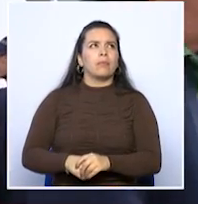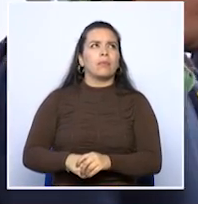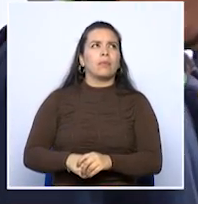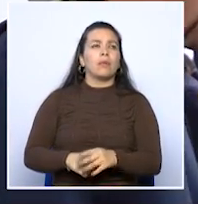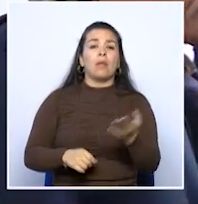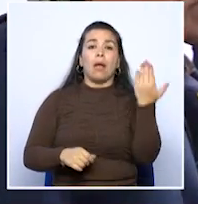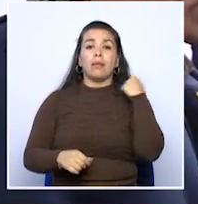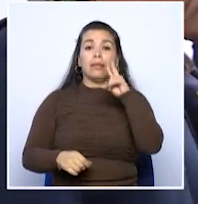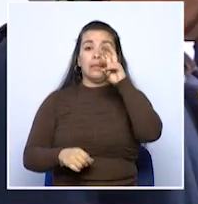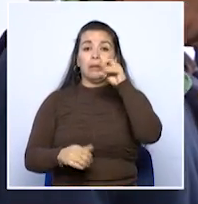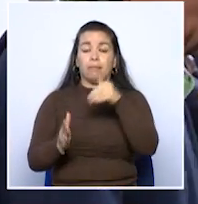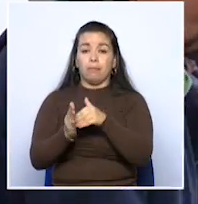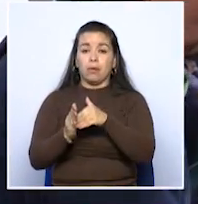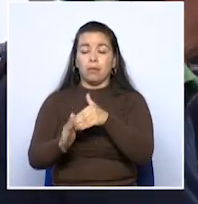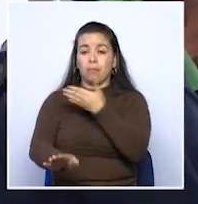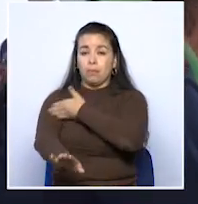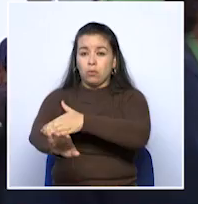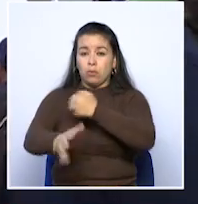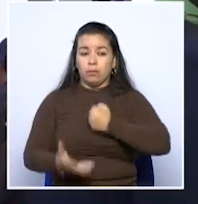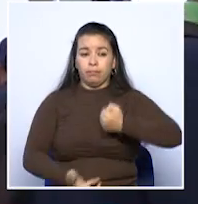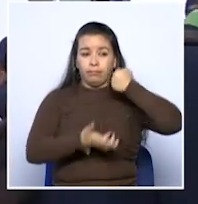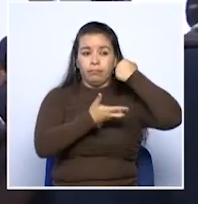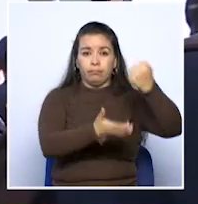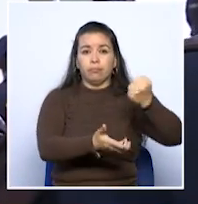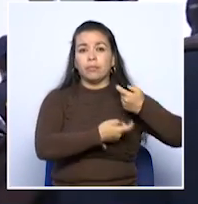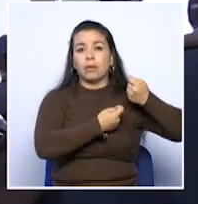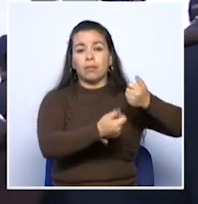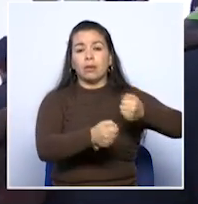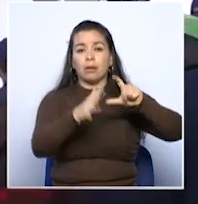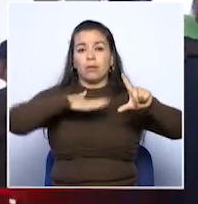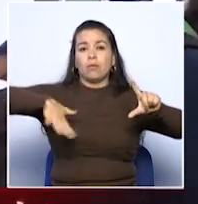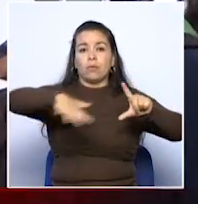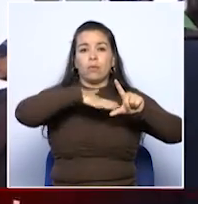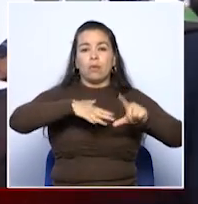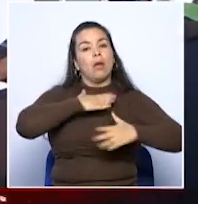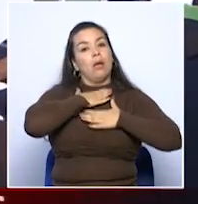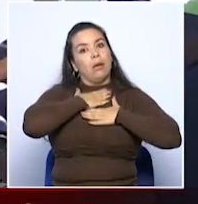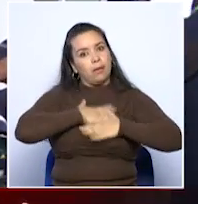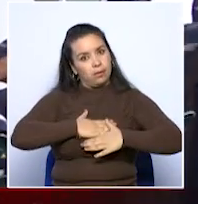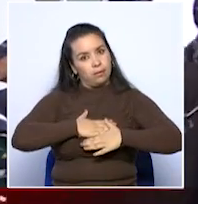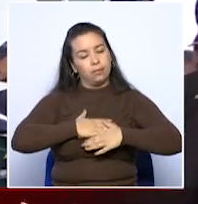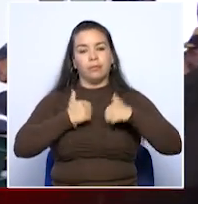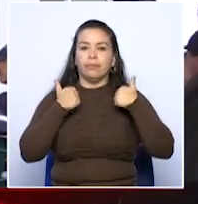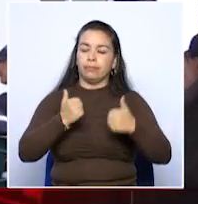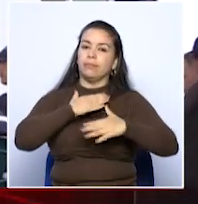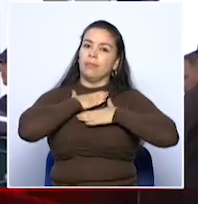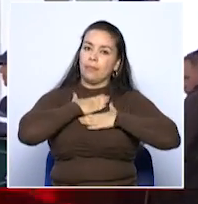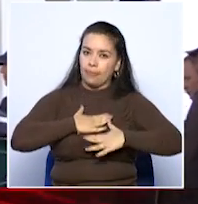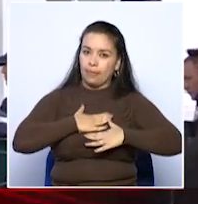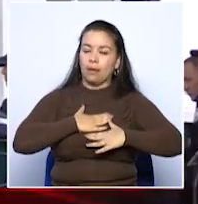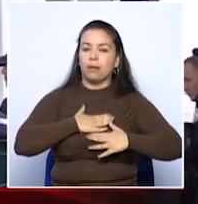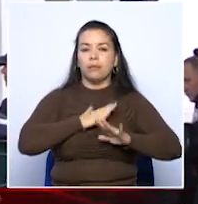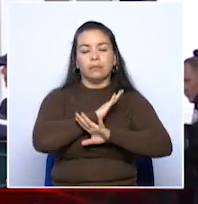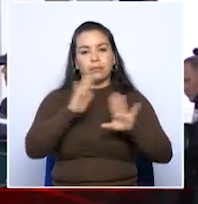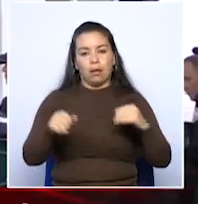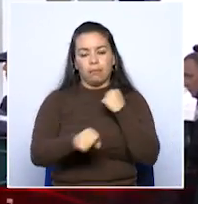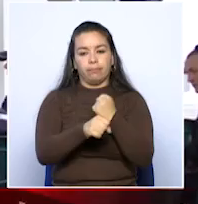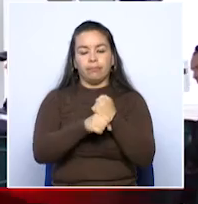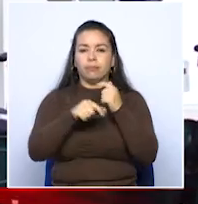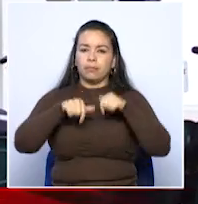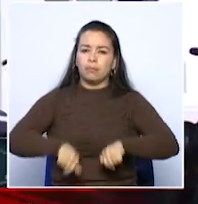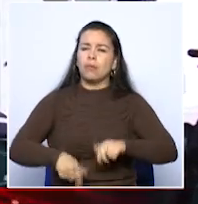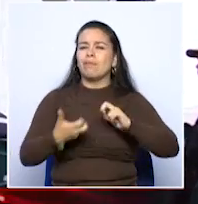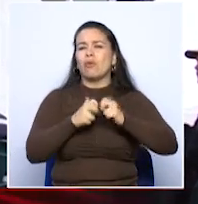7 mil millones de pesos que se van a invertir en Dos Quebradas y que por fortuna se va a trabajar en esta obra es un